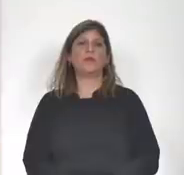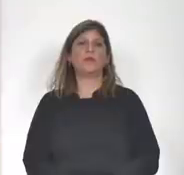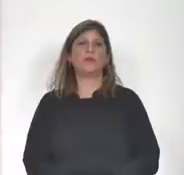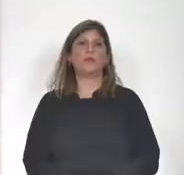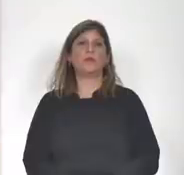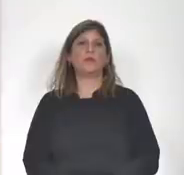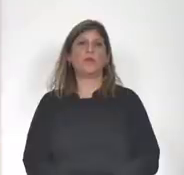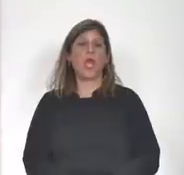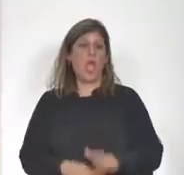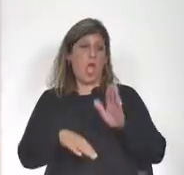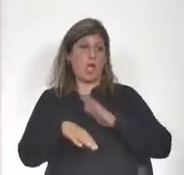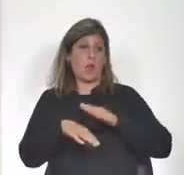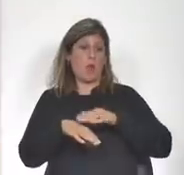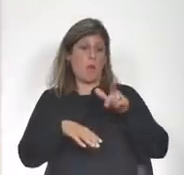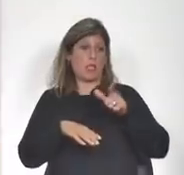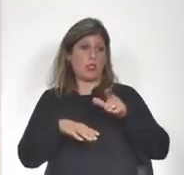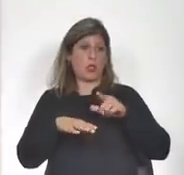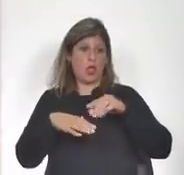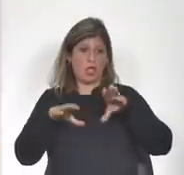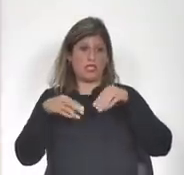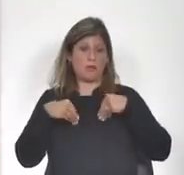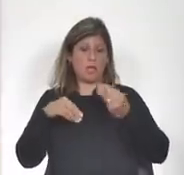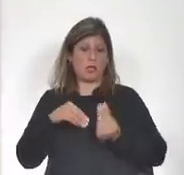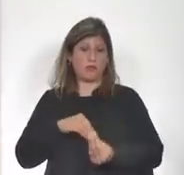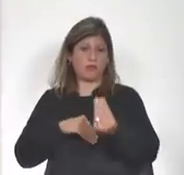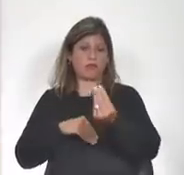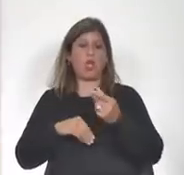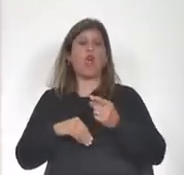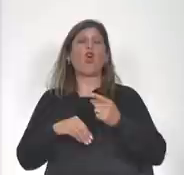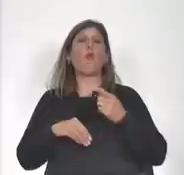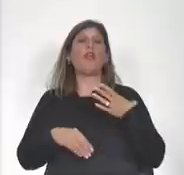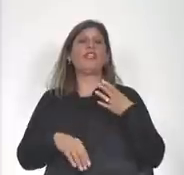al momento de asumir como director general de OPP